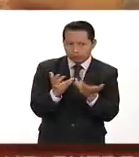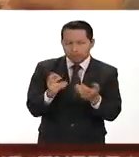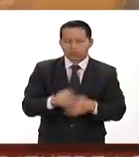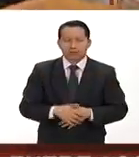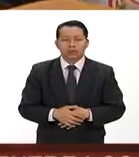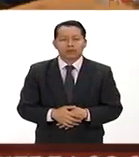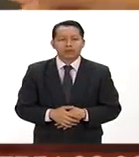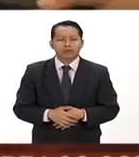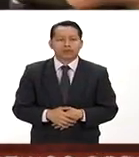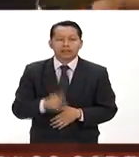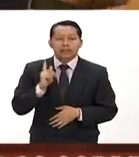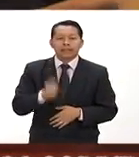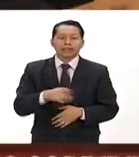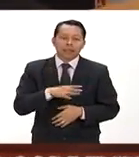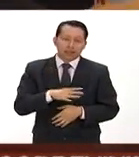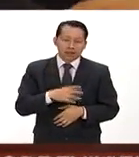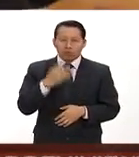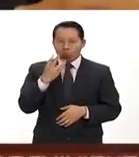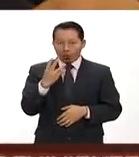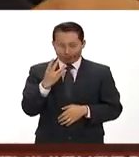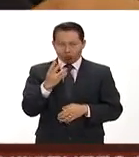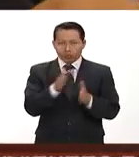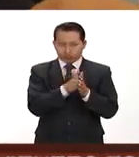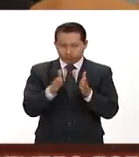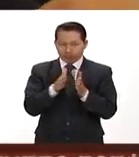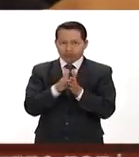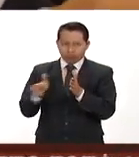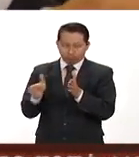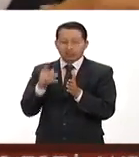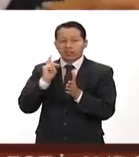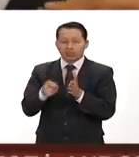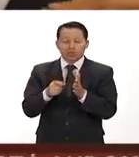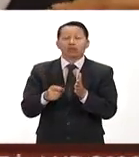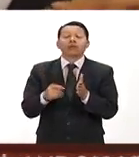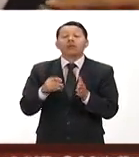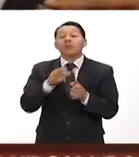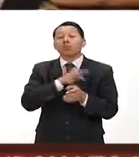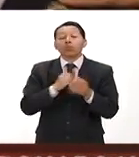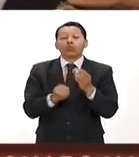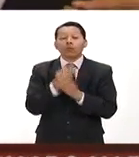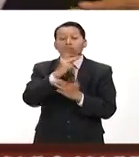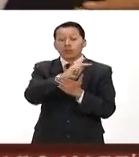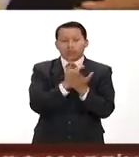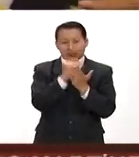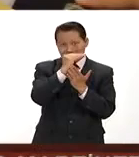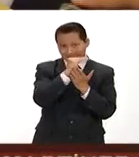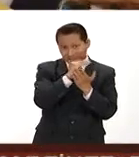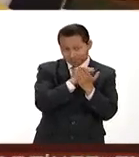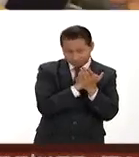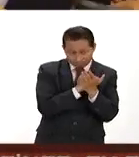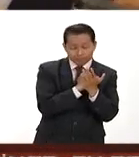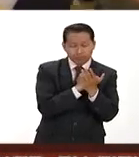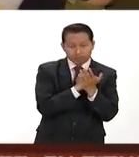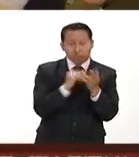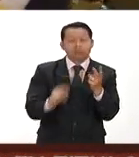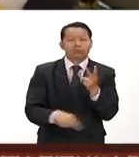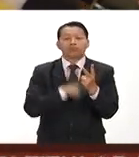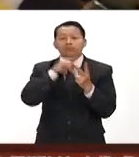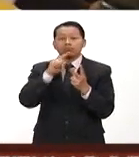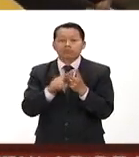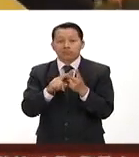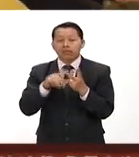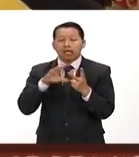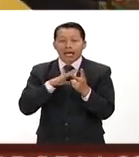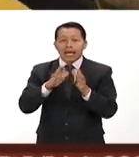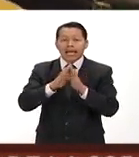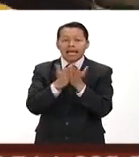A partir de eso vendrán cuatro procesos la elaboración de los nuevos planes de estudio la elaboración de los